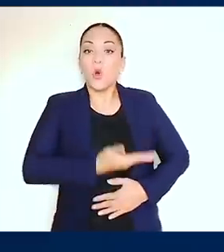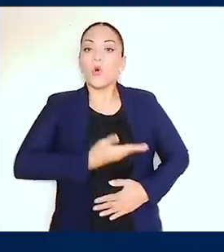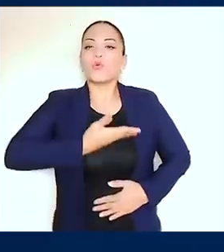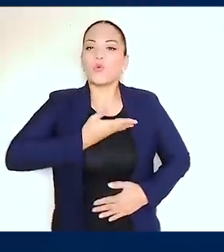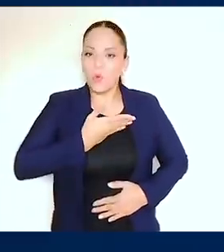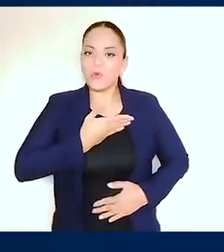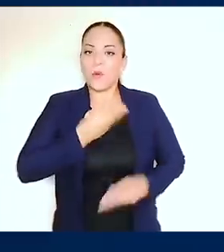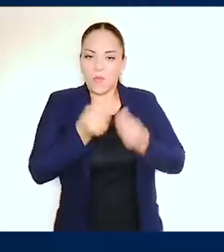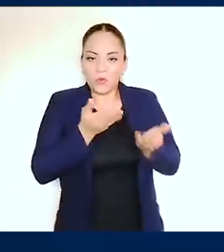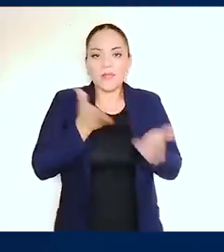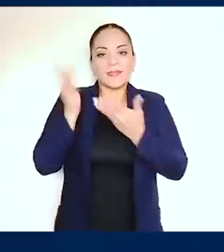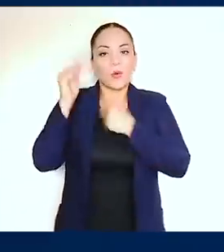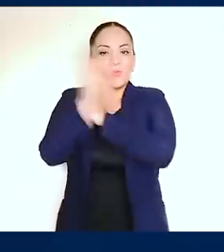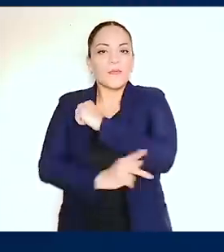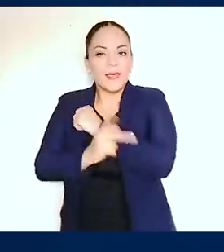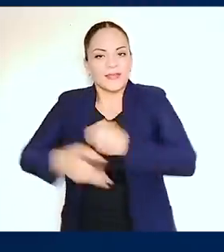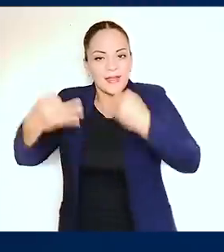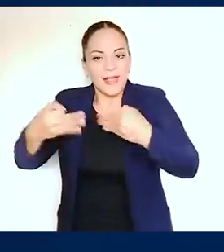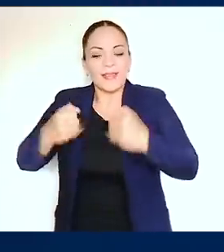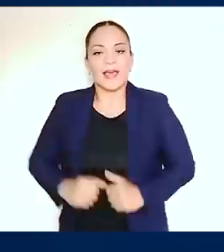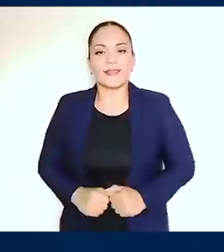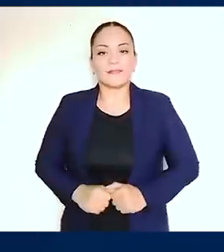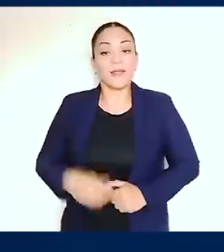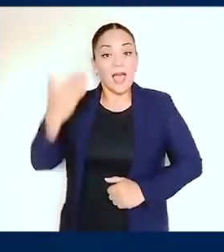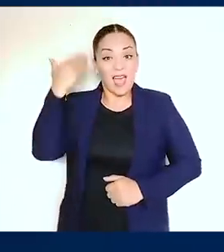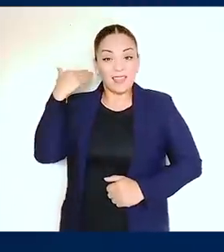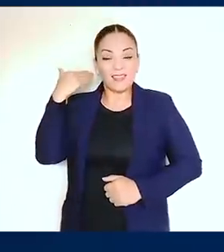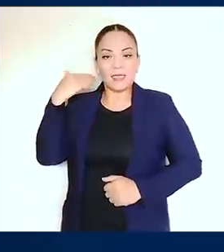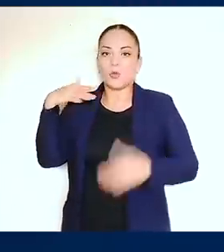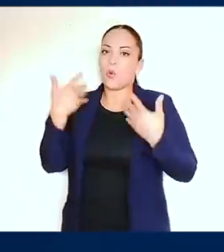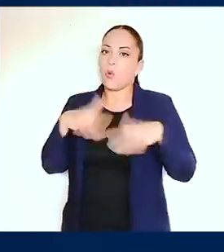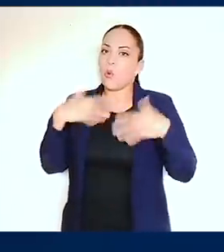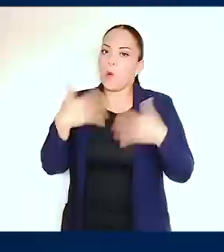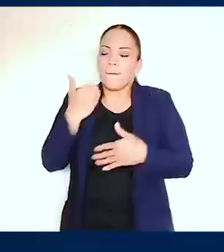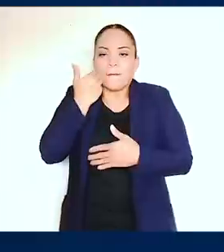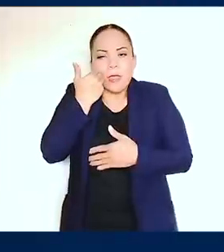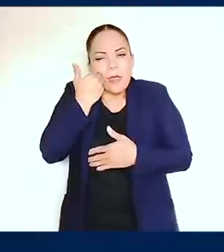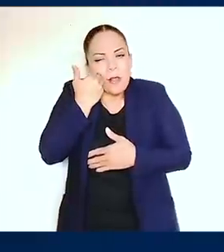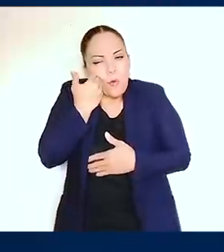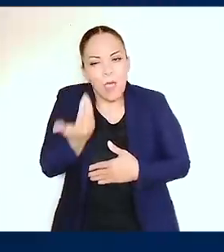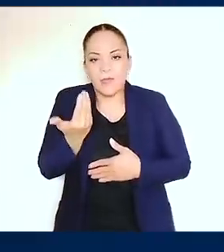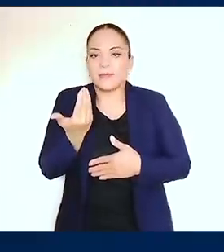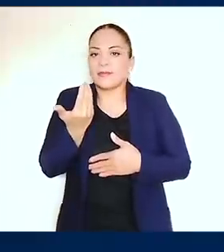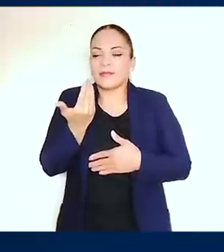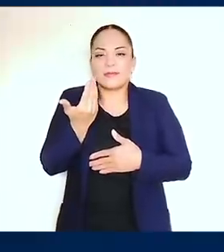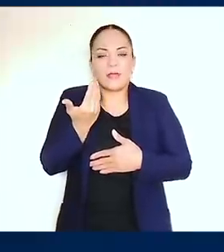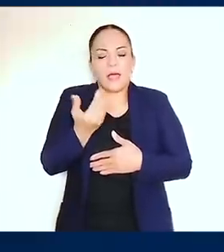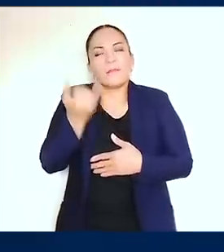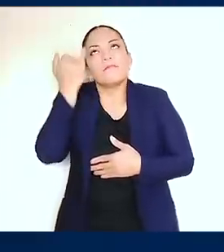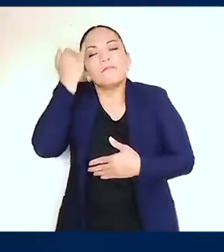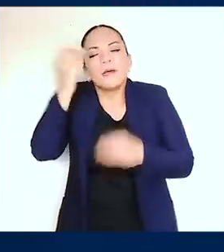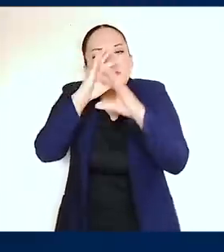de exportar calidad fue opacado por la vergüenza de ser, oigan esto,